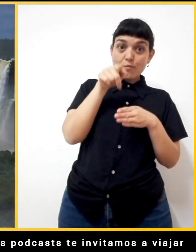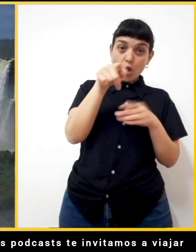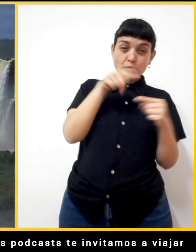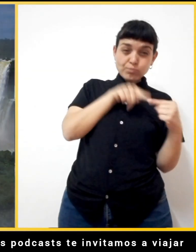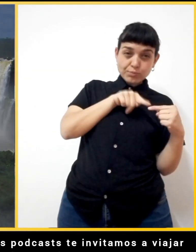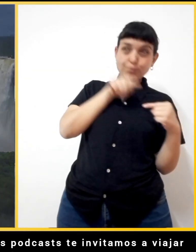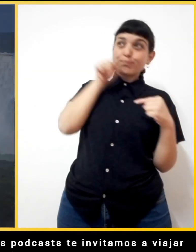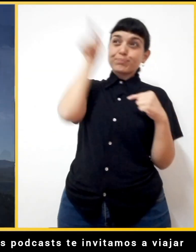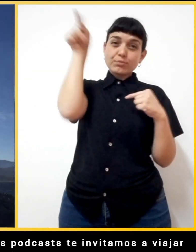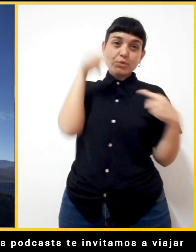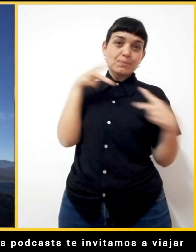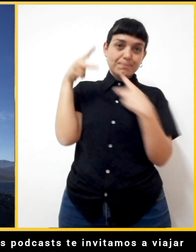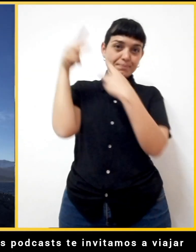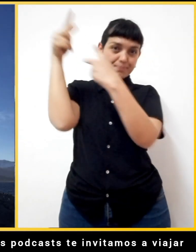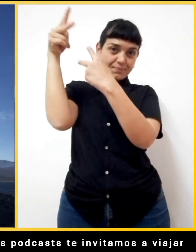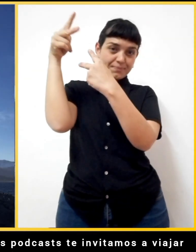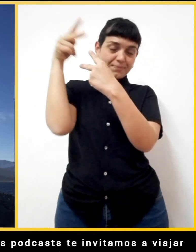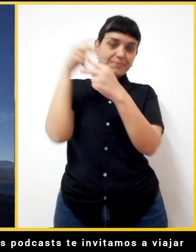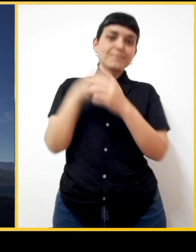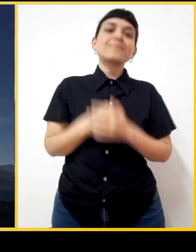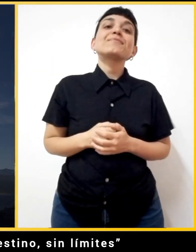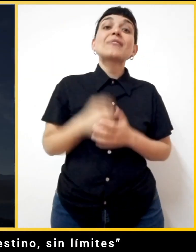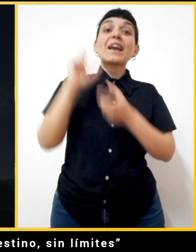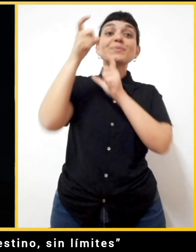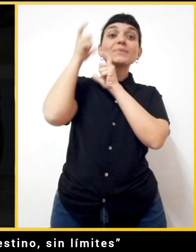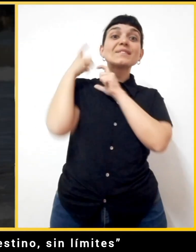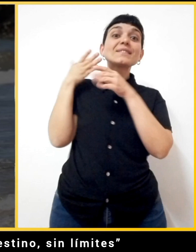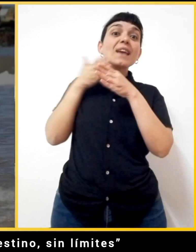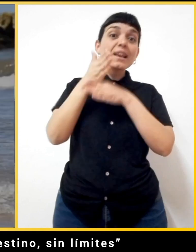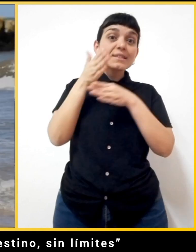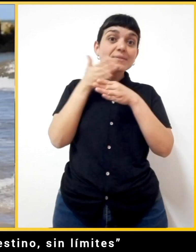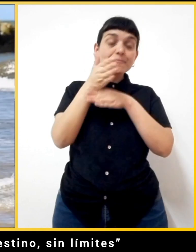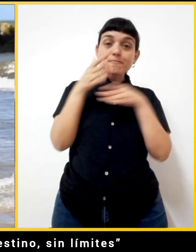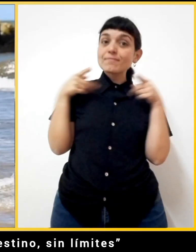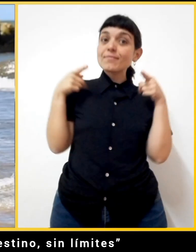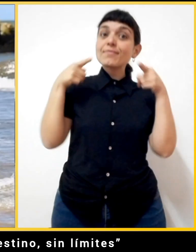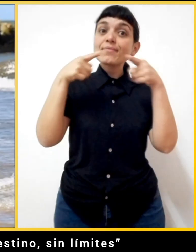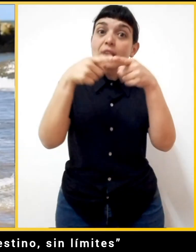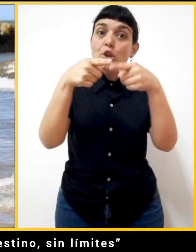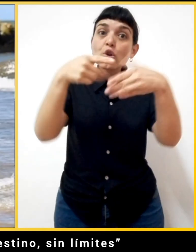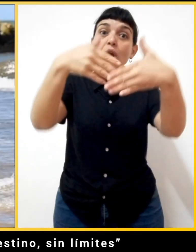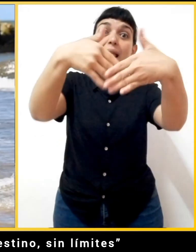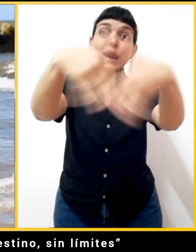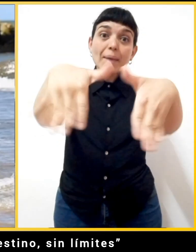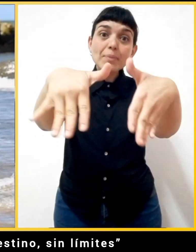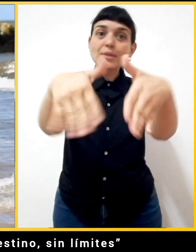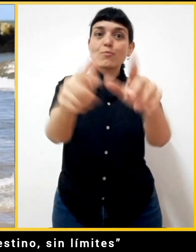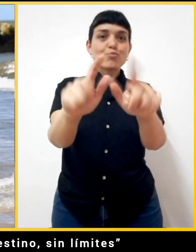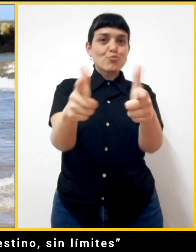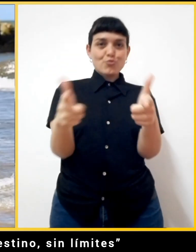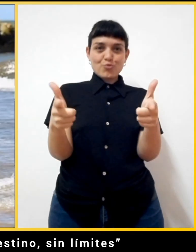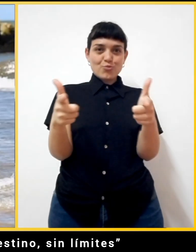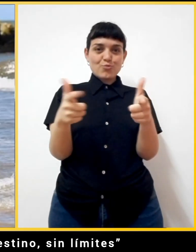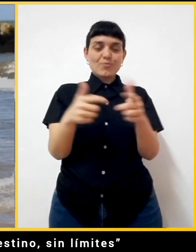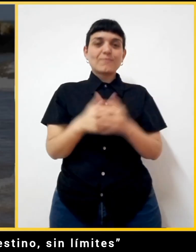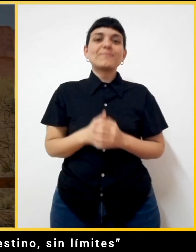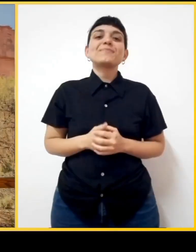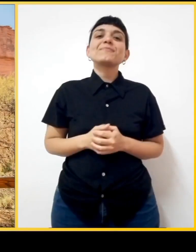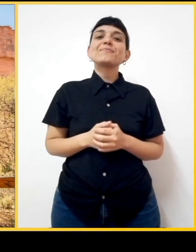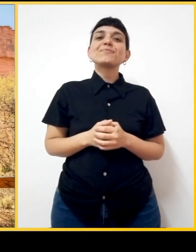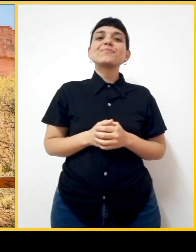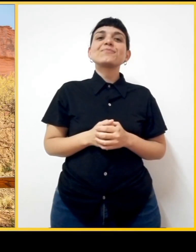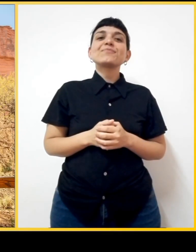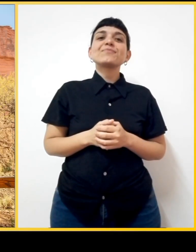accesible de punta a punta. Experiencias accesibles en tu destino sin límites.